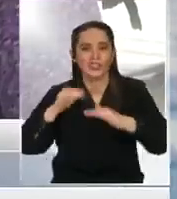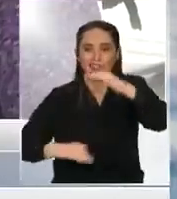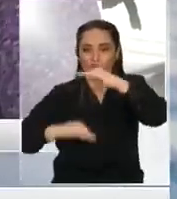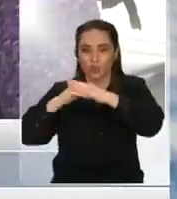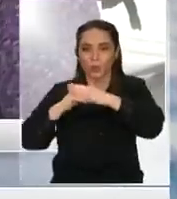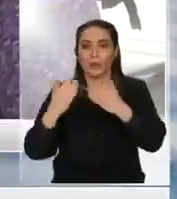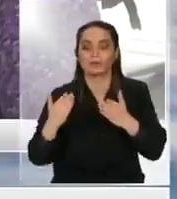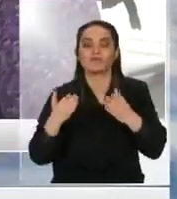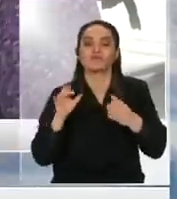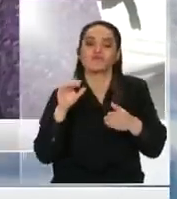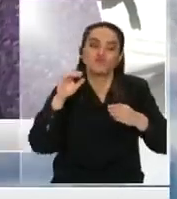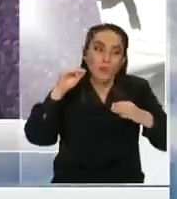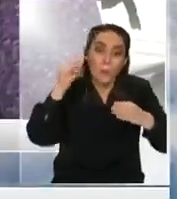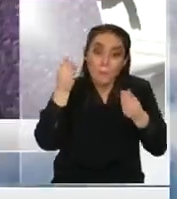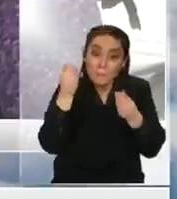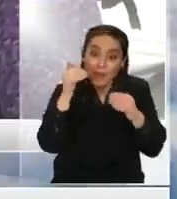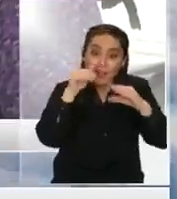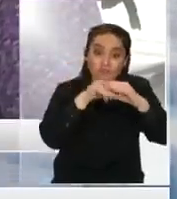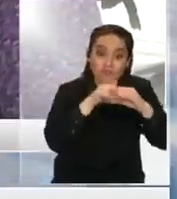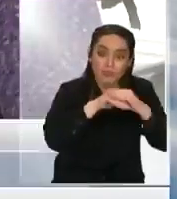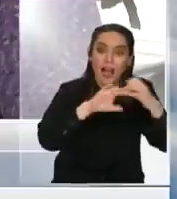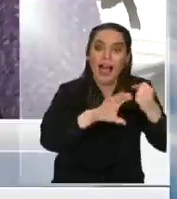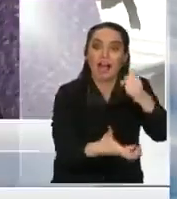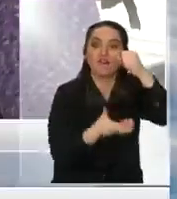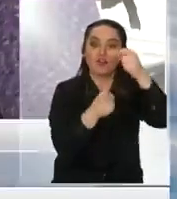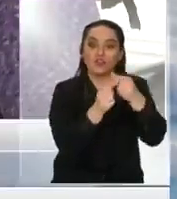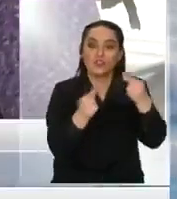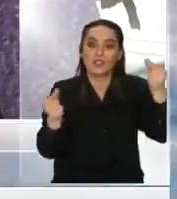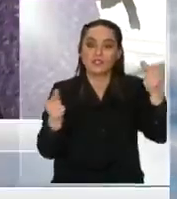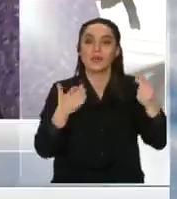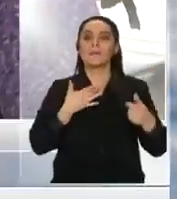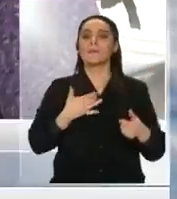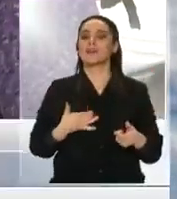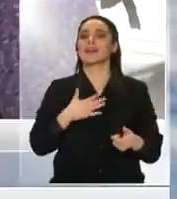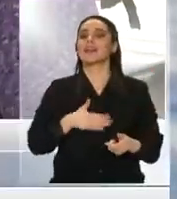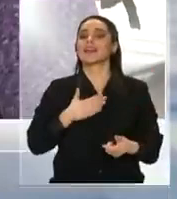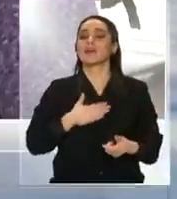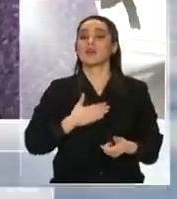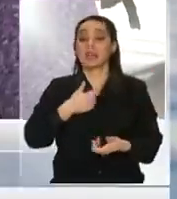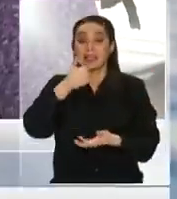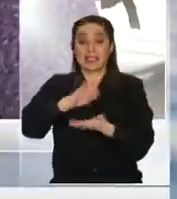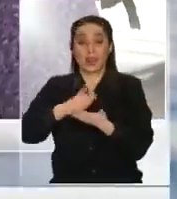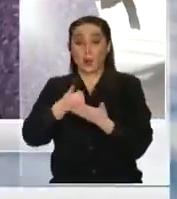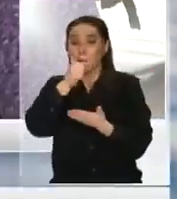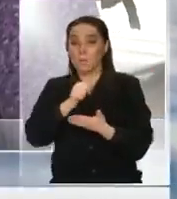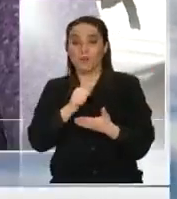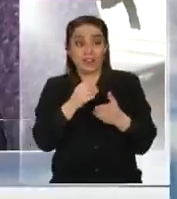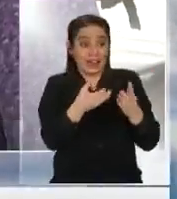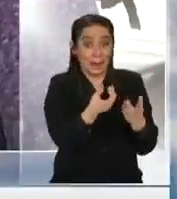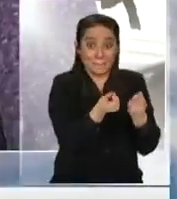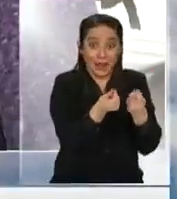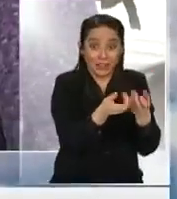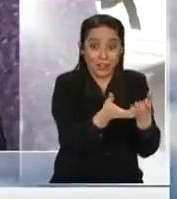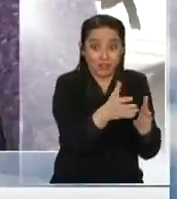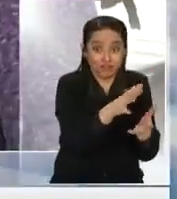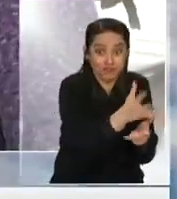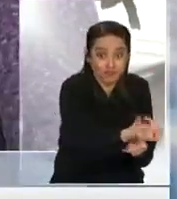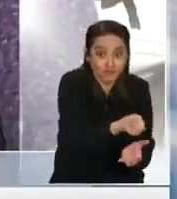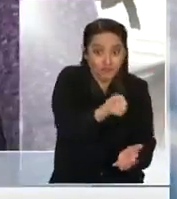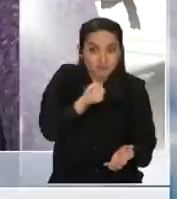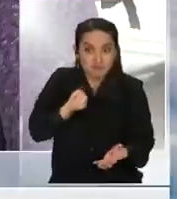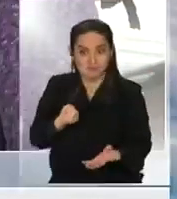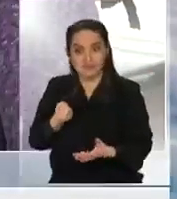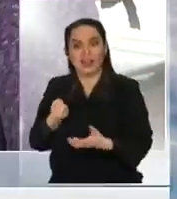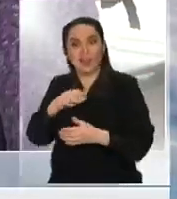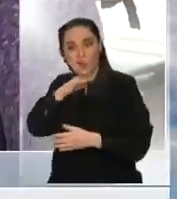Fondo Nacional es porque precisamente queremos que esos recursos no le sirvan a las ISAPRES para las tremendas utilidades porque además este año ha